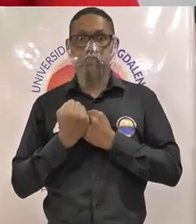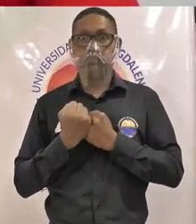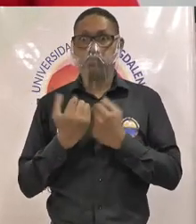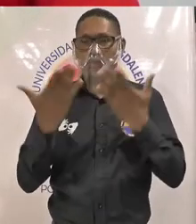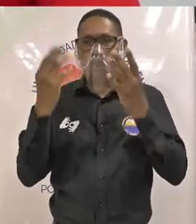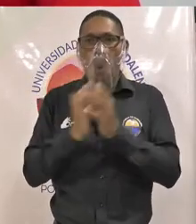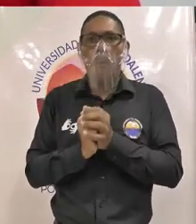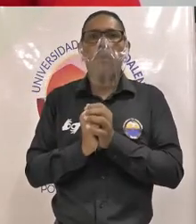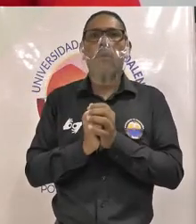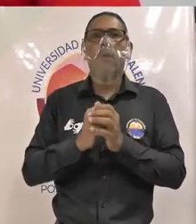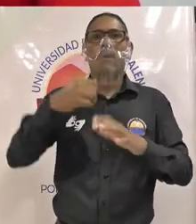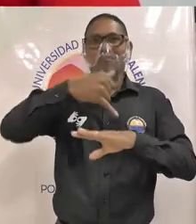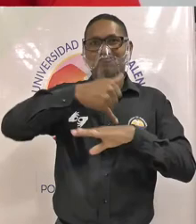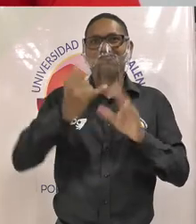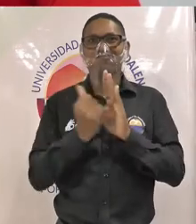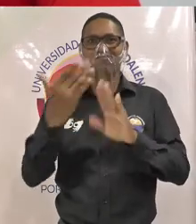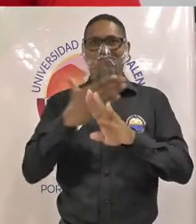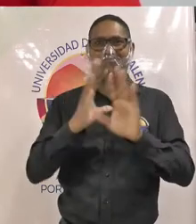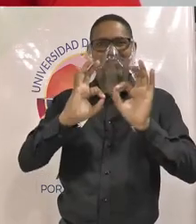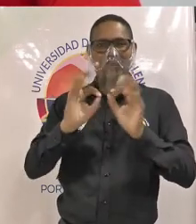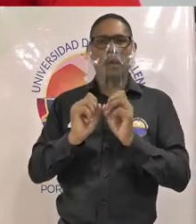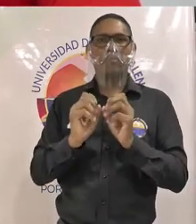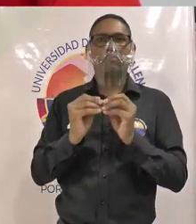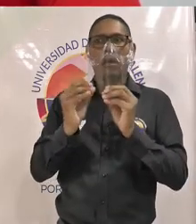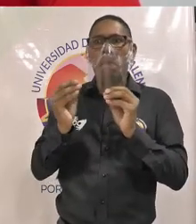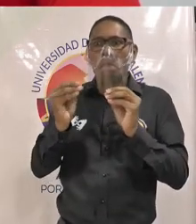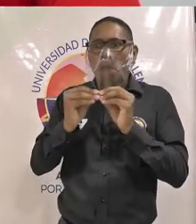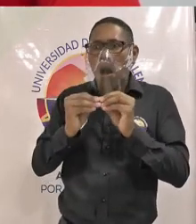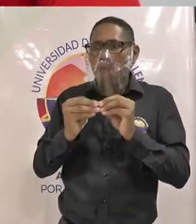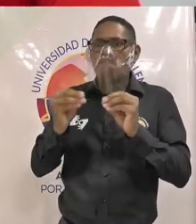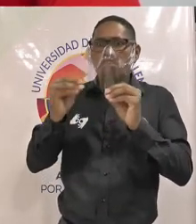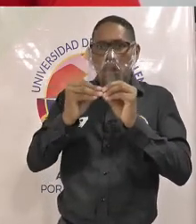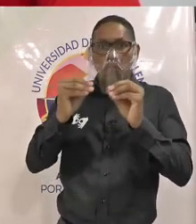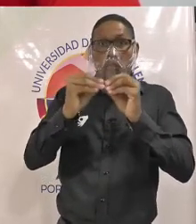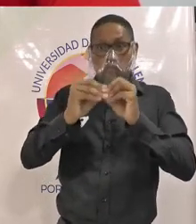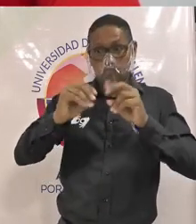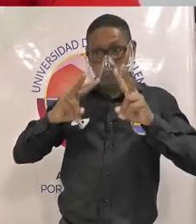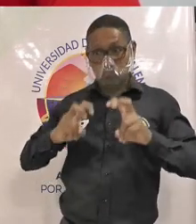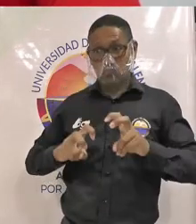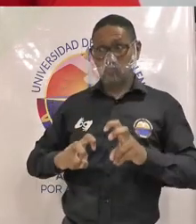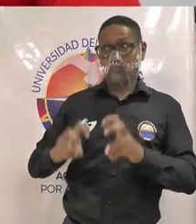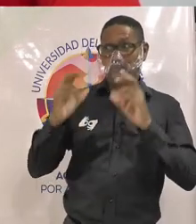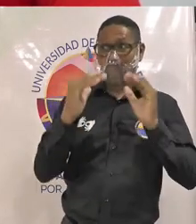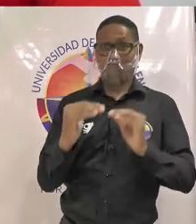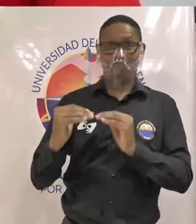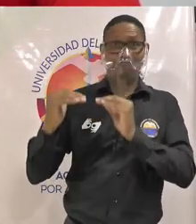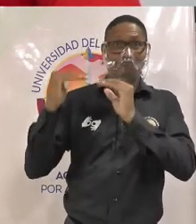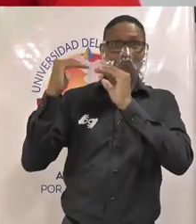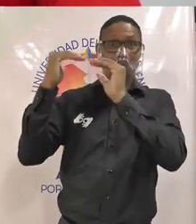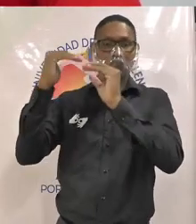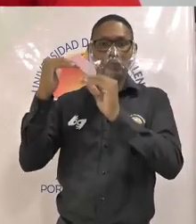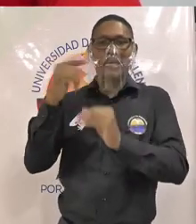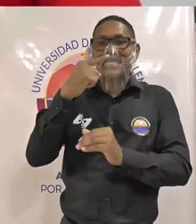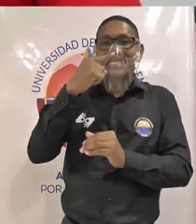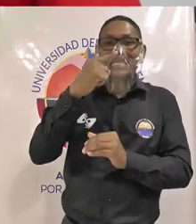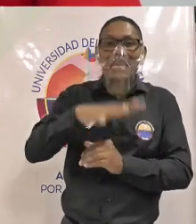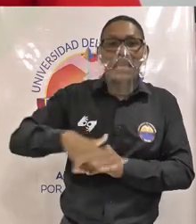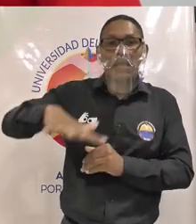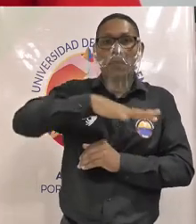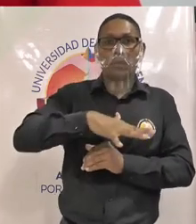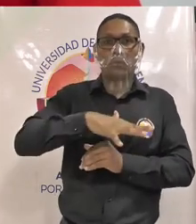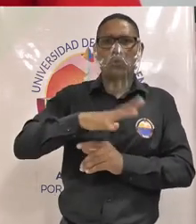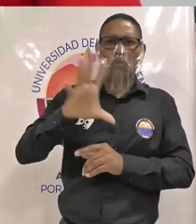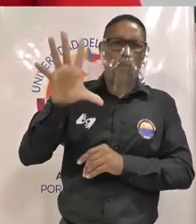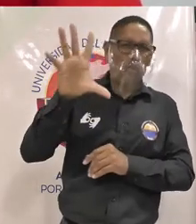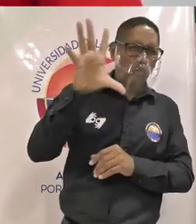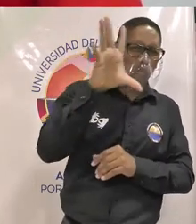preífes ¿para qué? para seguir subiendo y aumentando los niveles de educación superior no solamente en la Ciudad de Santa Marta sino en